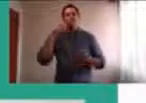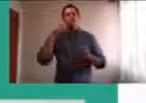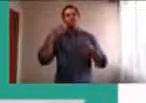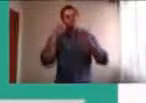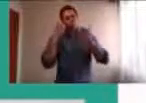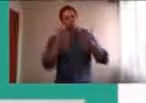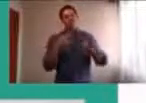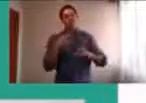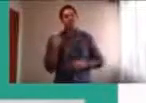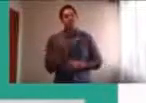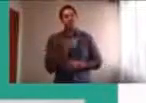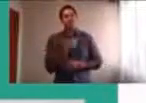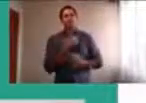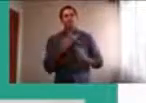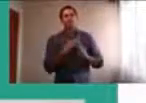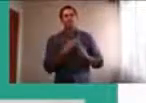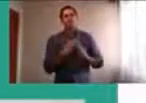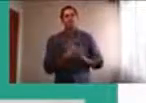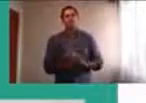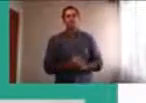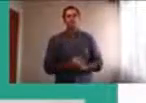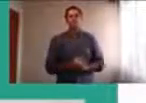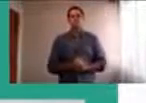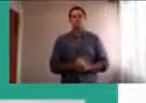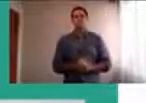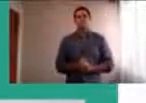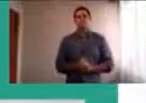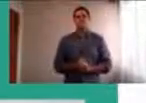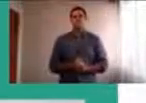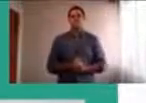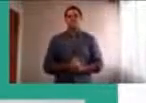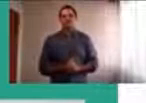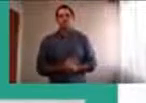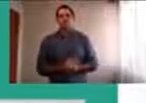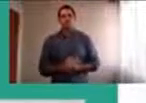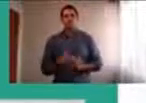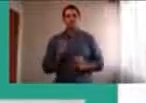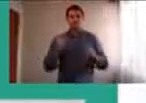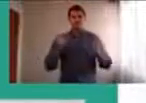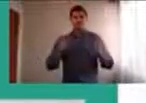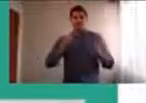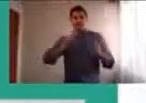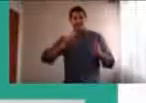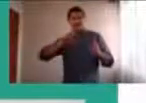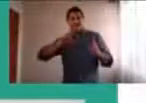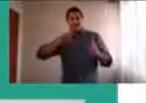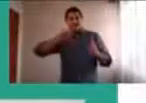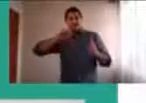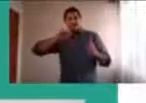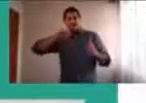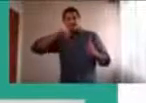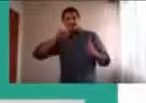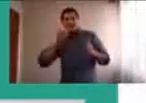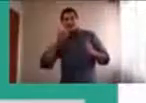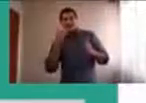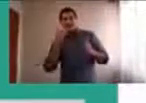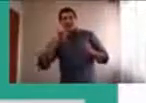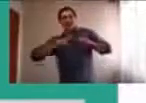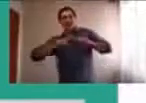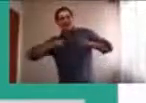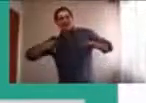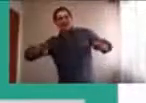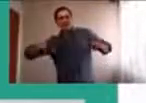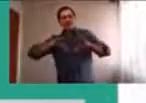nos mostramos nosotros, así que, construir una tranquica, caja, nos parece que es un instrumento, y un